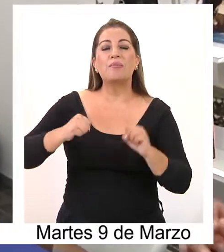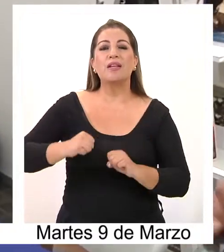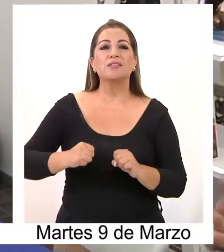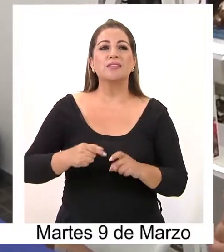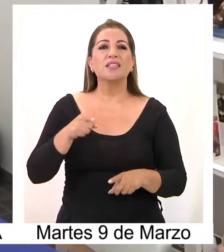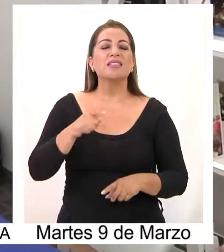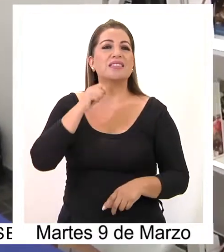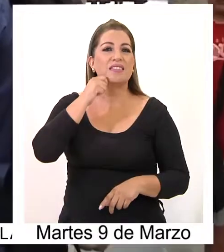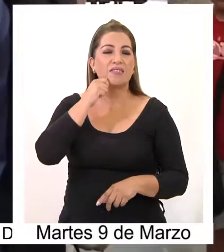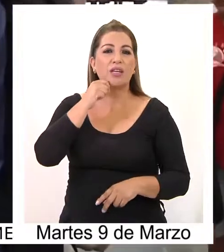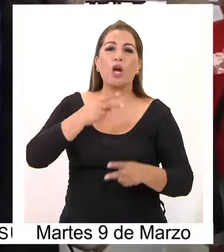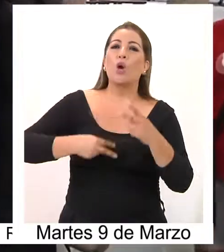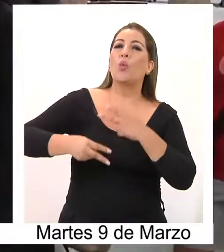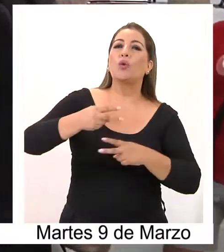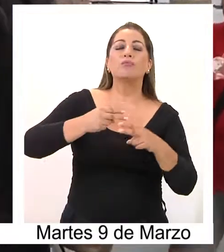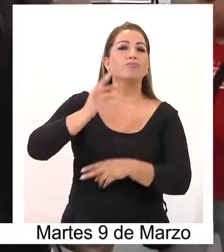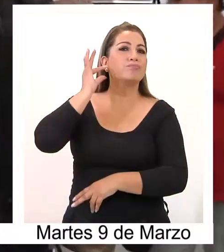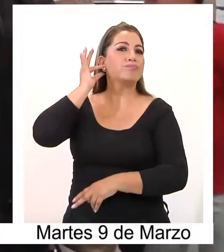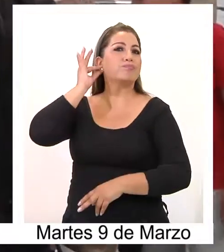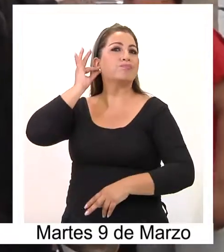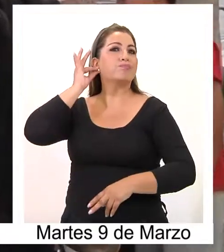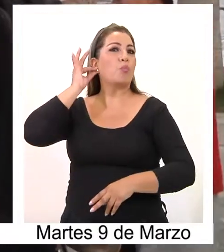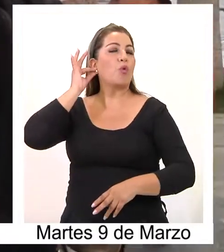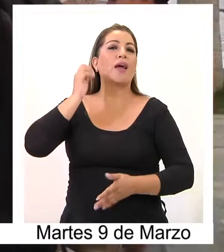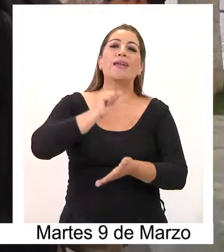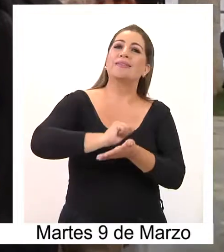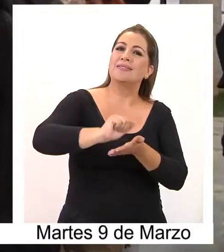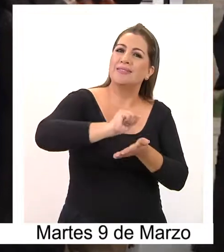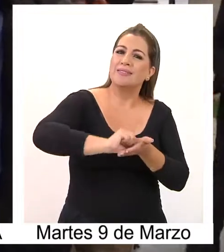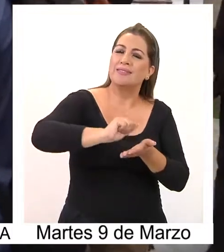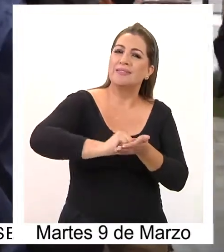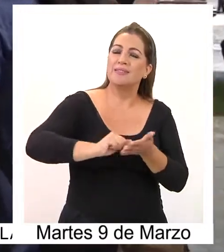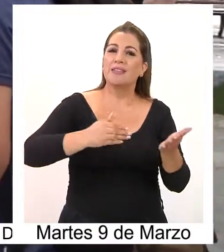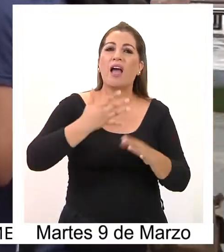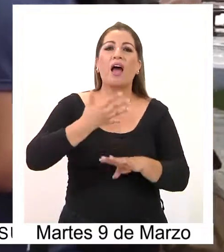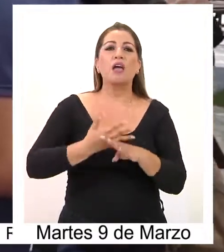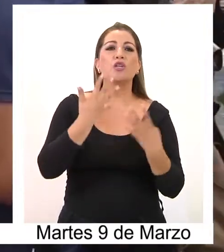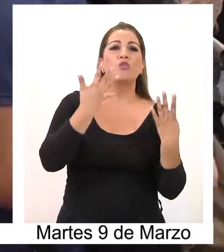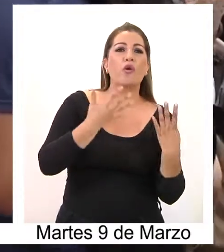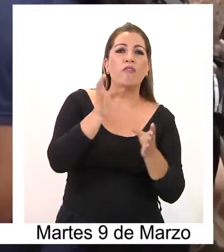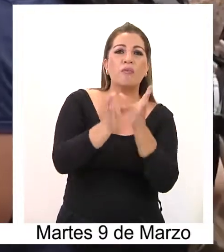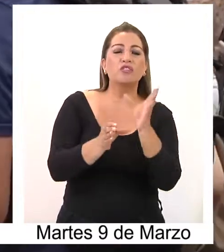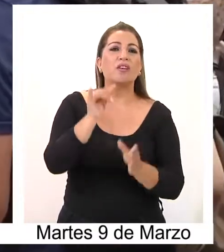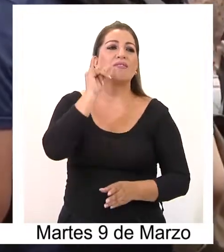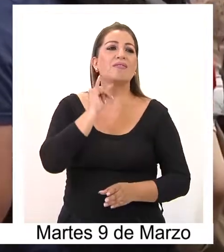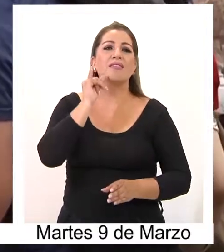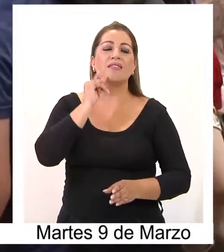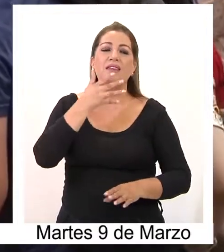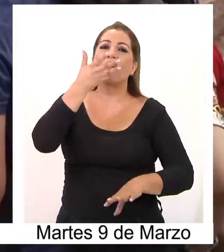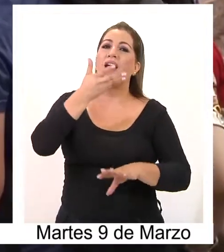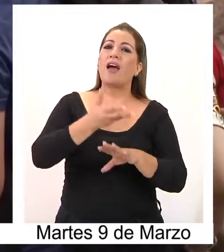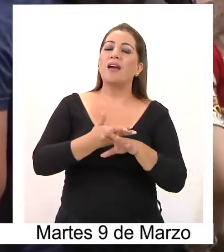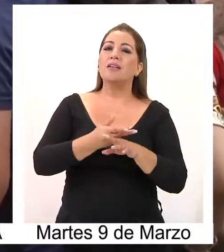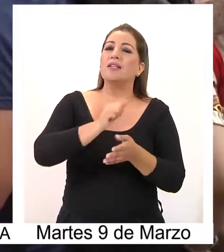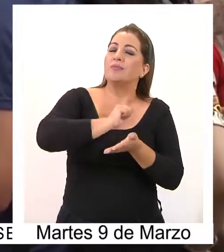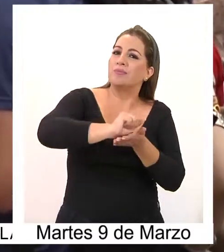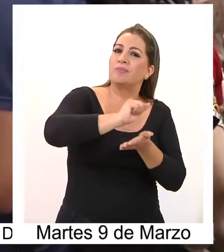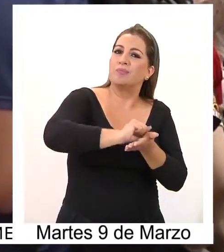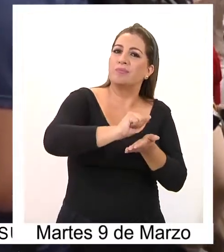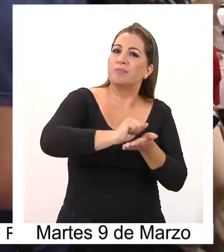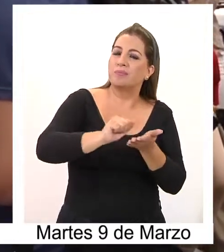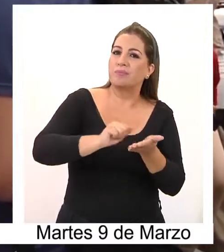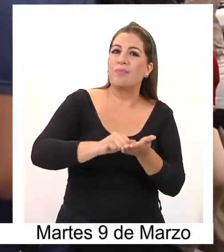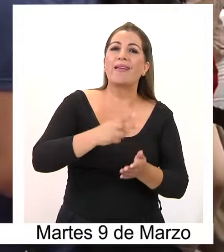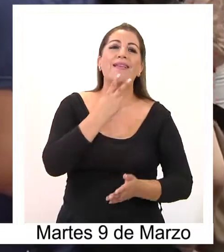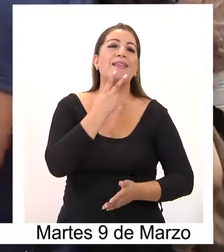de mujeres poetas emergentes en la cual hay nueve poetas de Iquique quienes comparten sus escritos y su forma de ver la vida